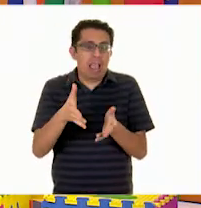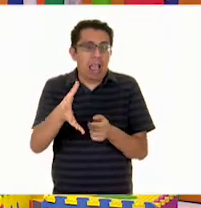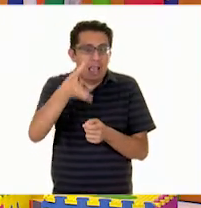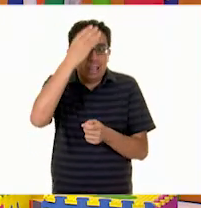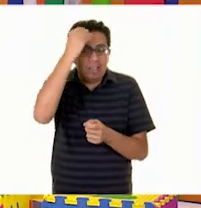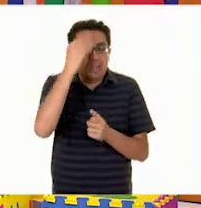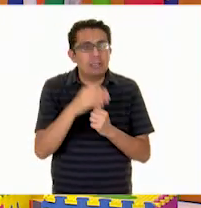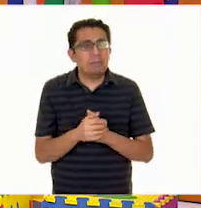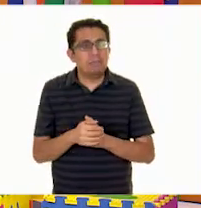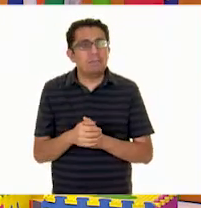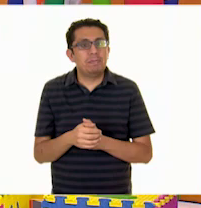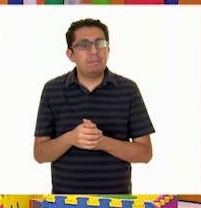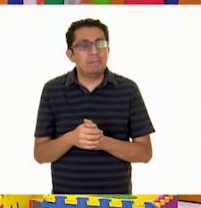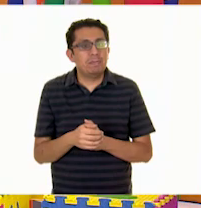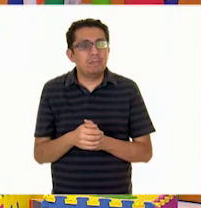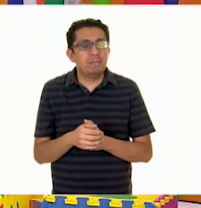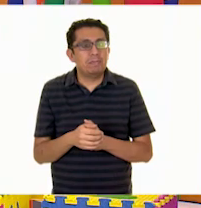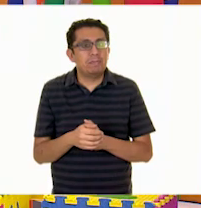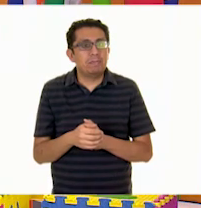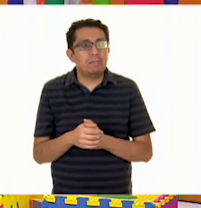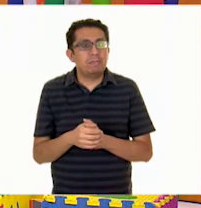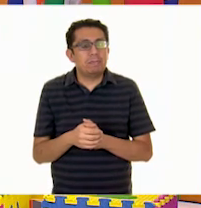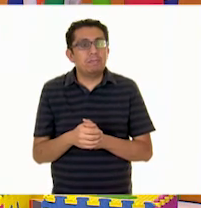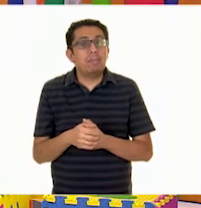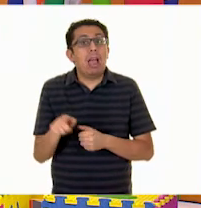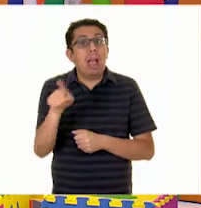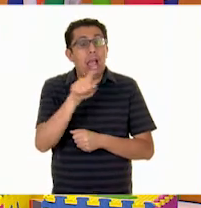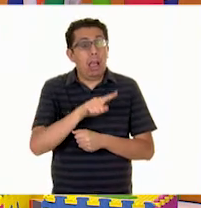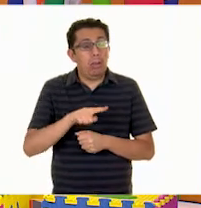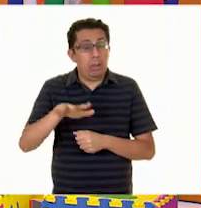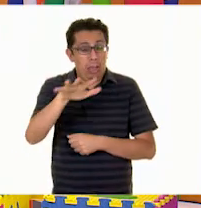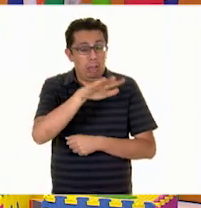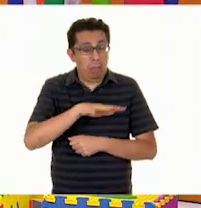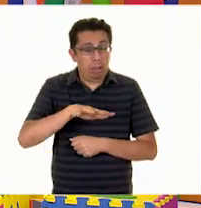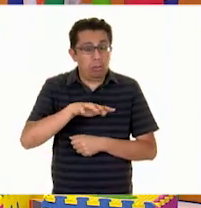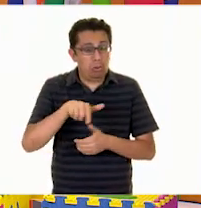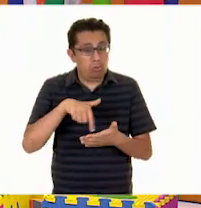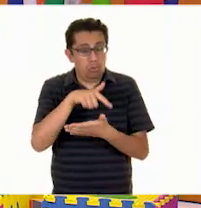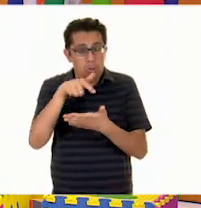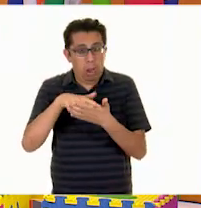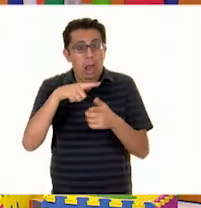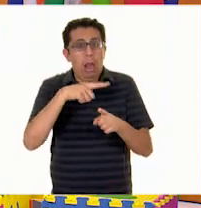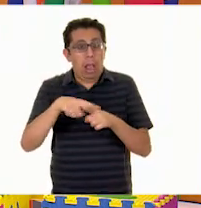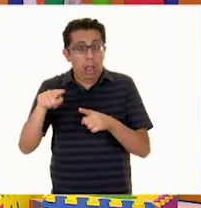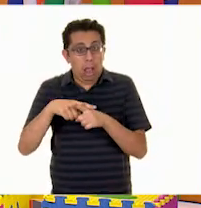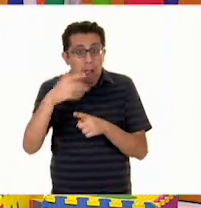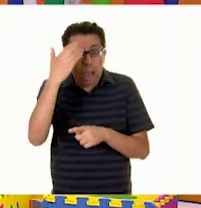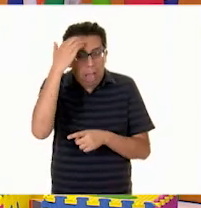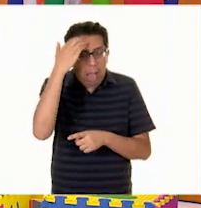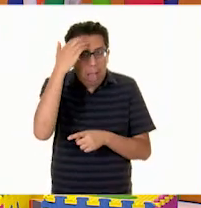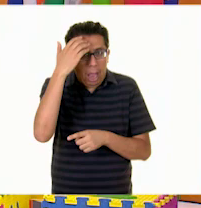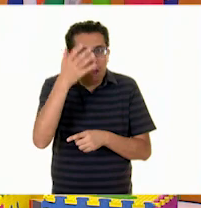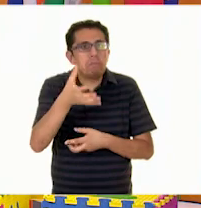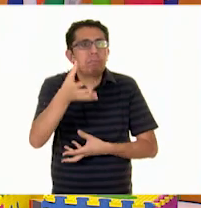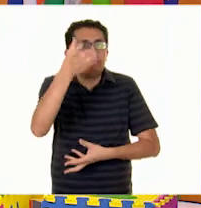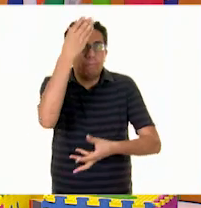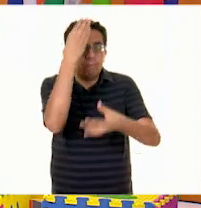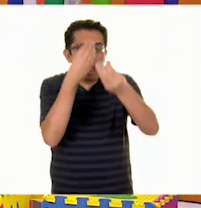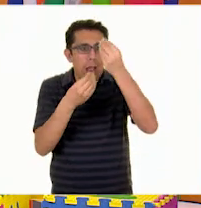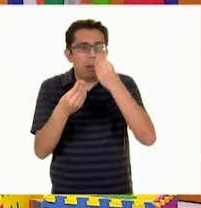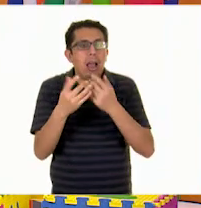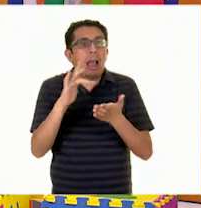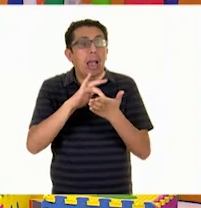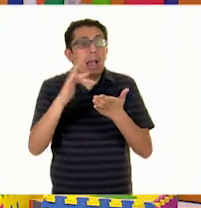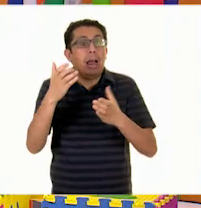través de conocer todo este tipo de espacios, podemos saber muchísimas cosas por los objetos que están